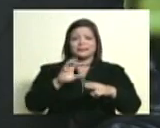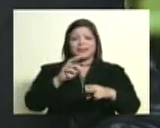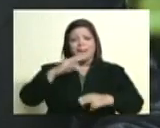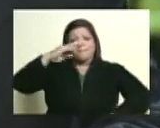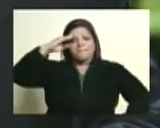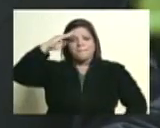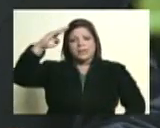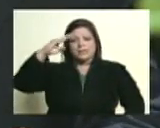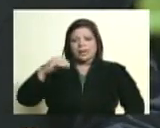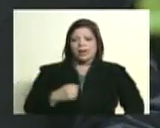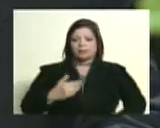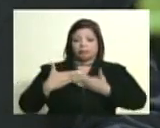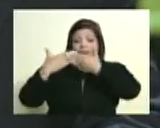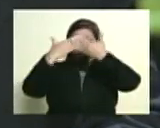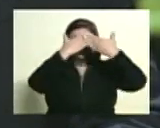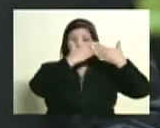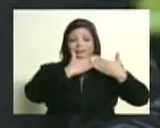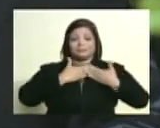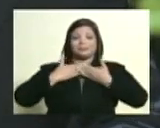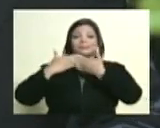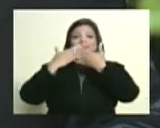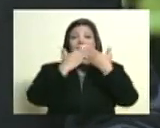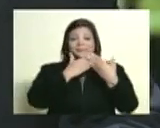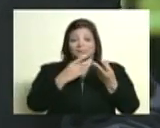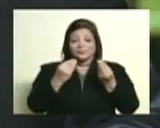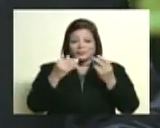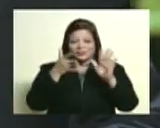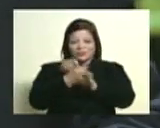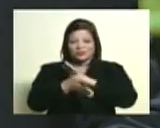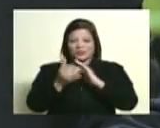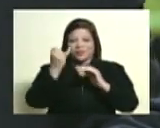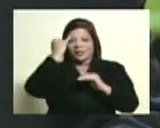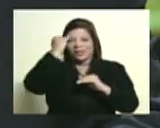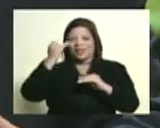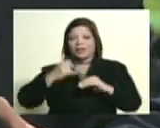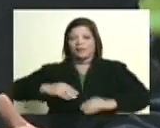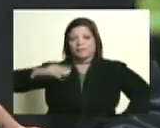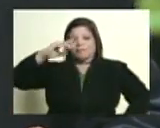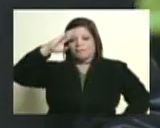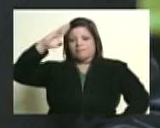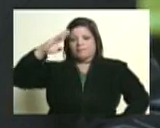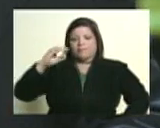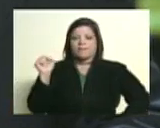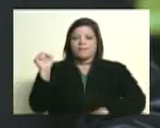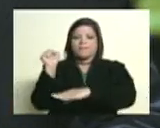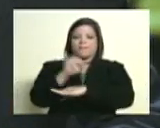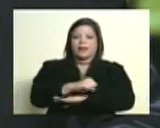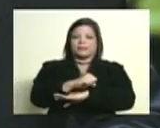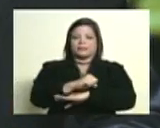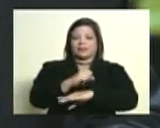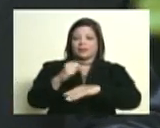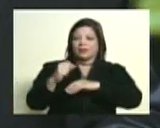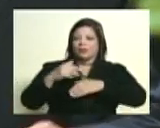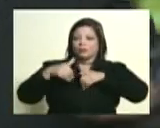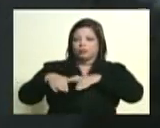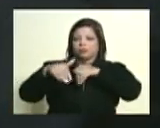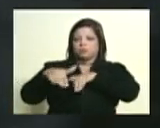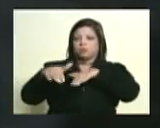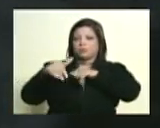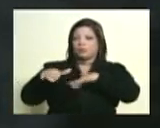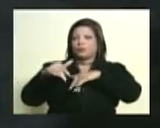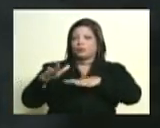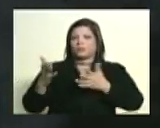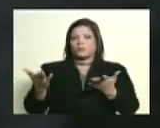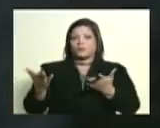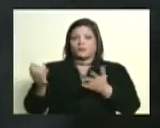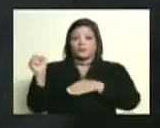se estudian sus estrategias en las academias militares para vencer un ejército imagínate tú el ejército